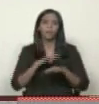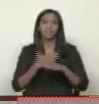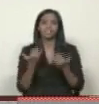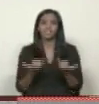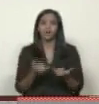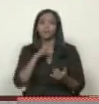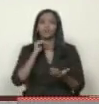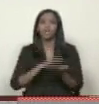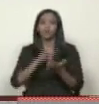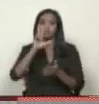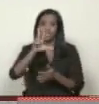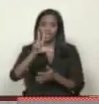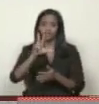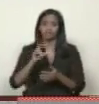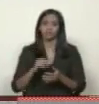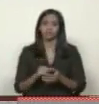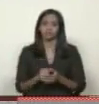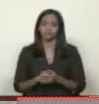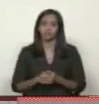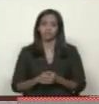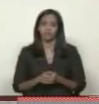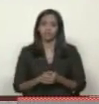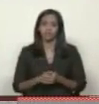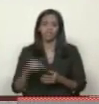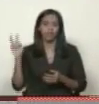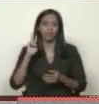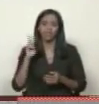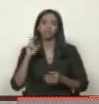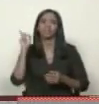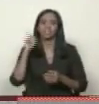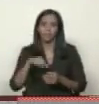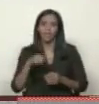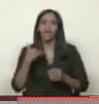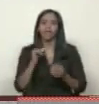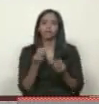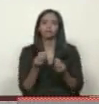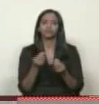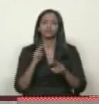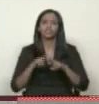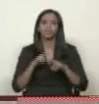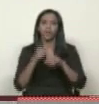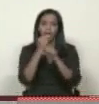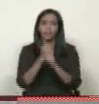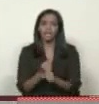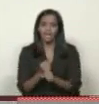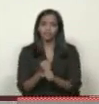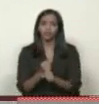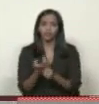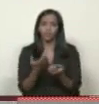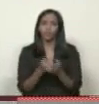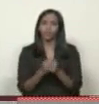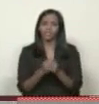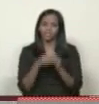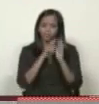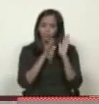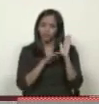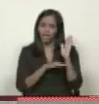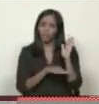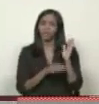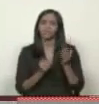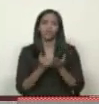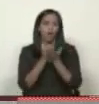y en Venezuela también hay muchos niños esperando por este programa que sean beneficiados